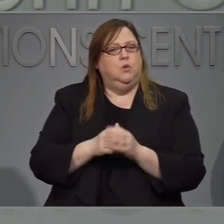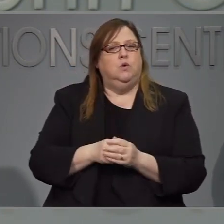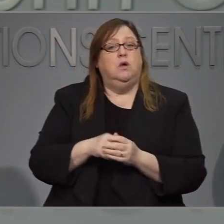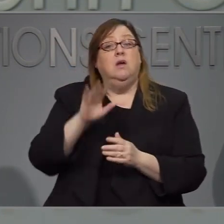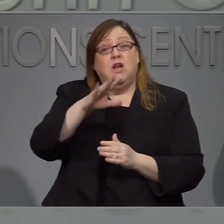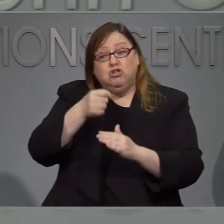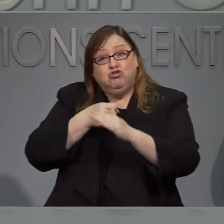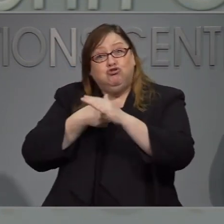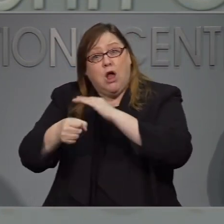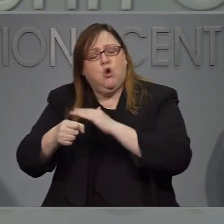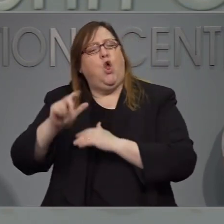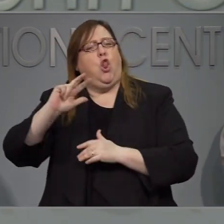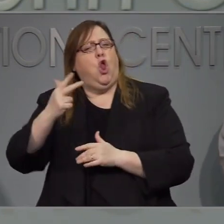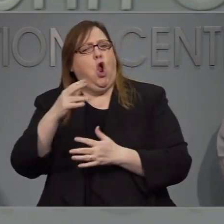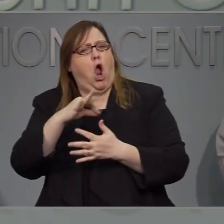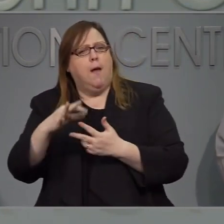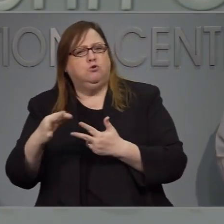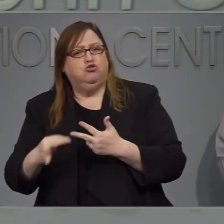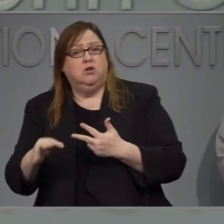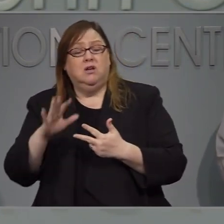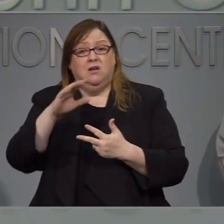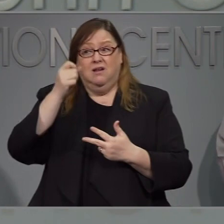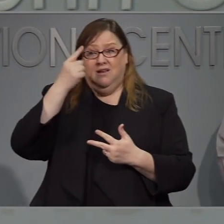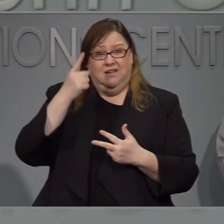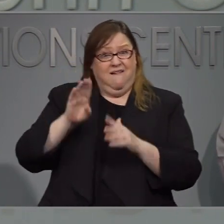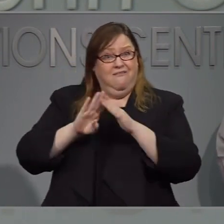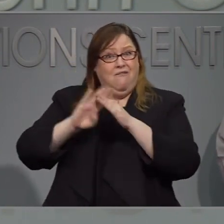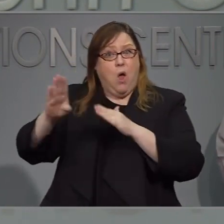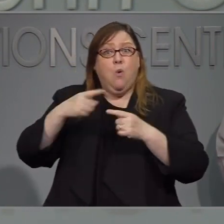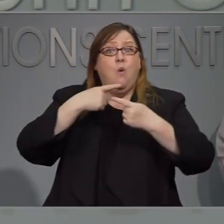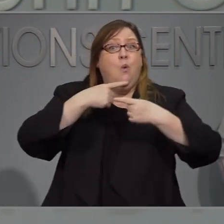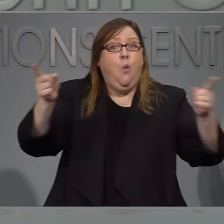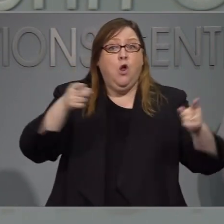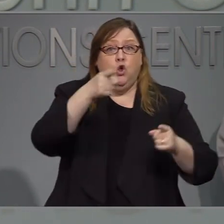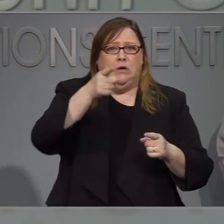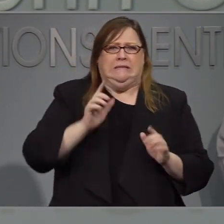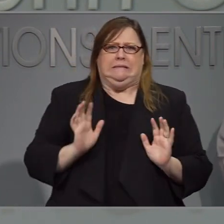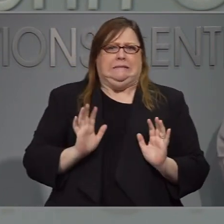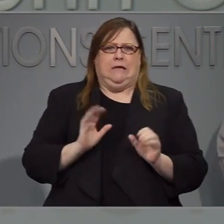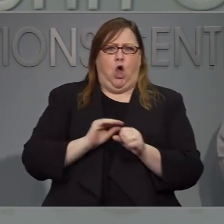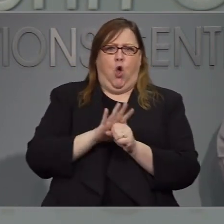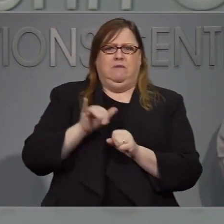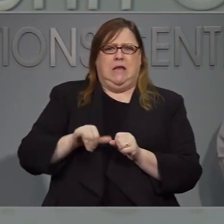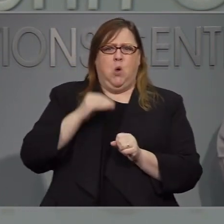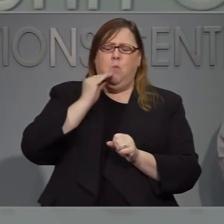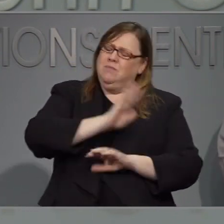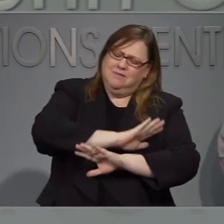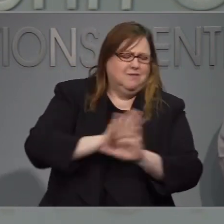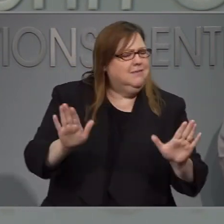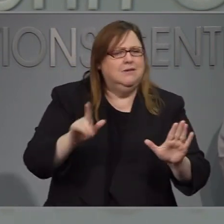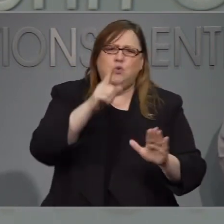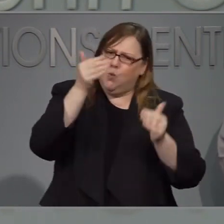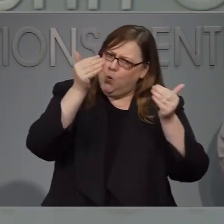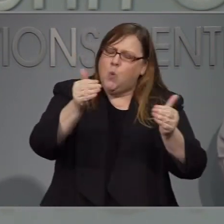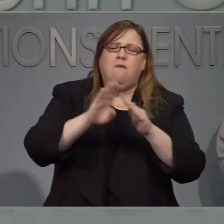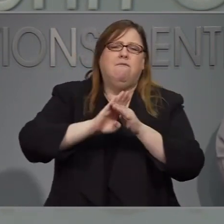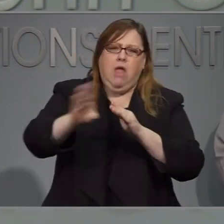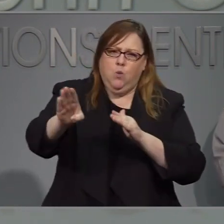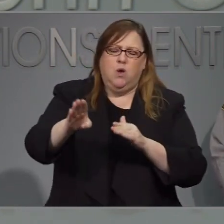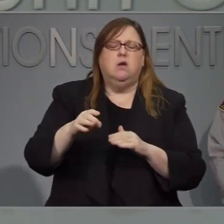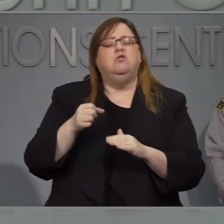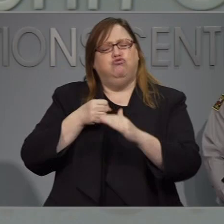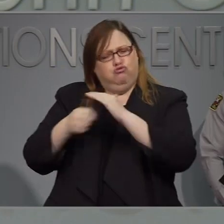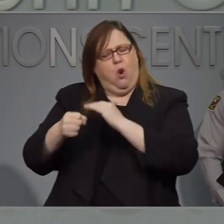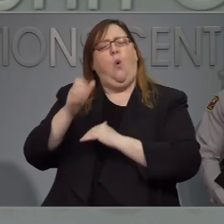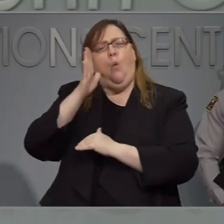queremos instar a que nadie no evacúe si hay una orden de evacuación. Tenemos albergues disponibles y